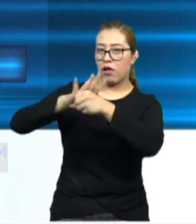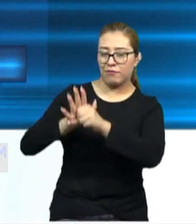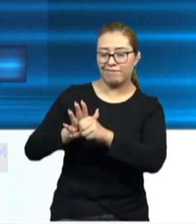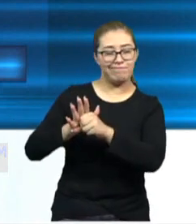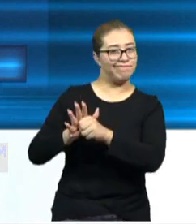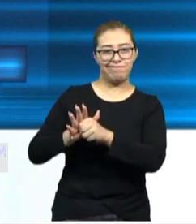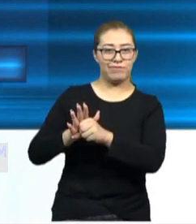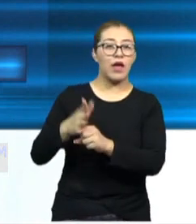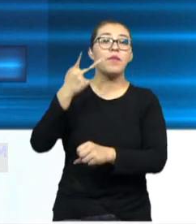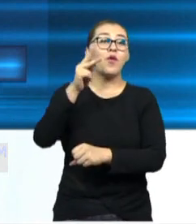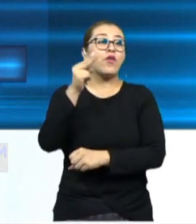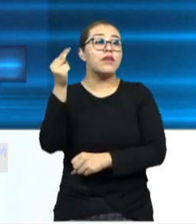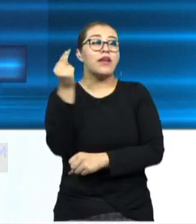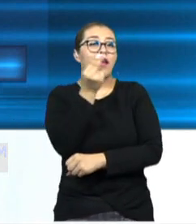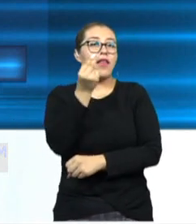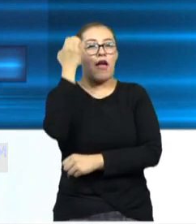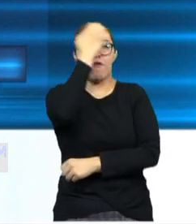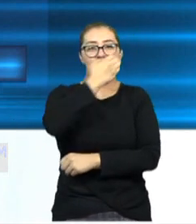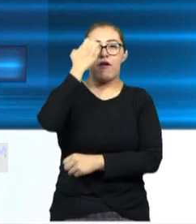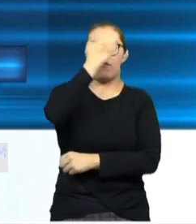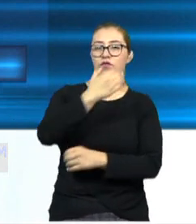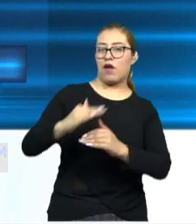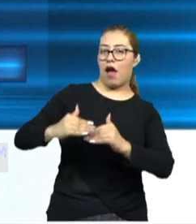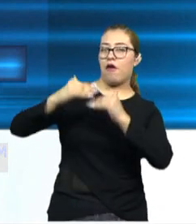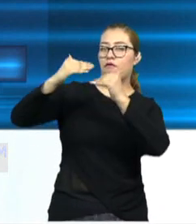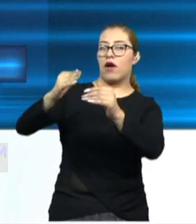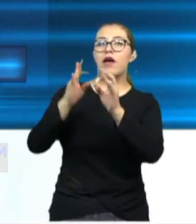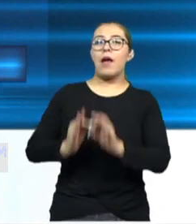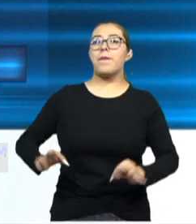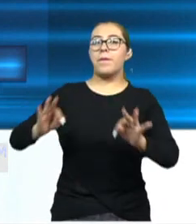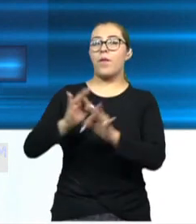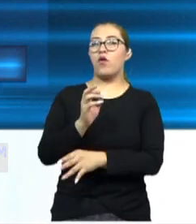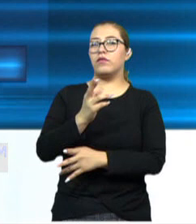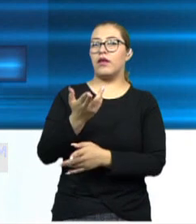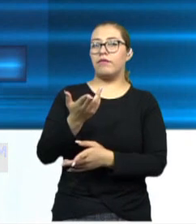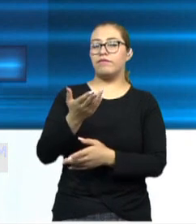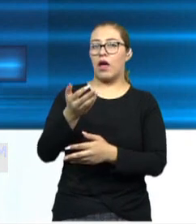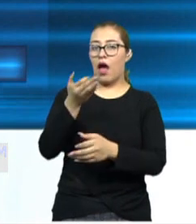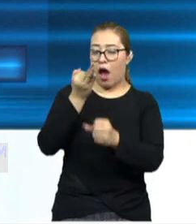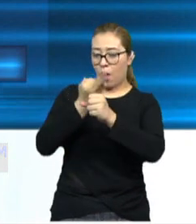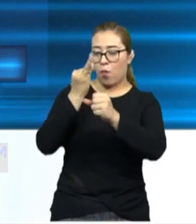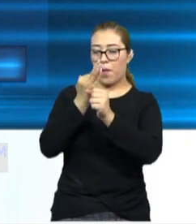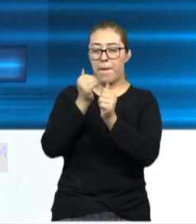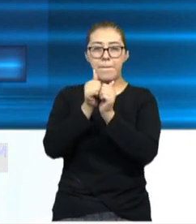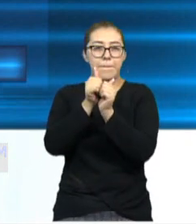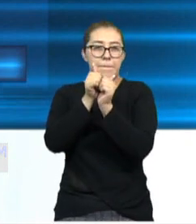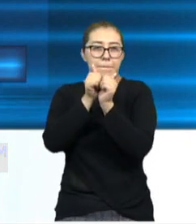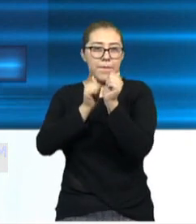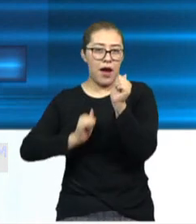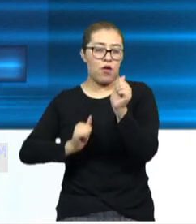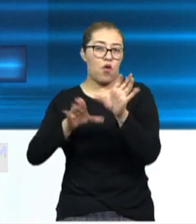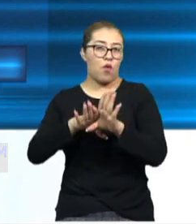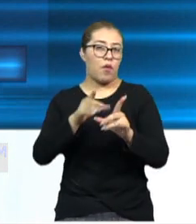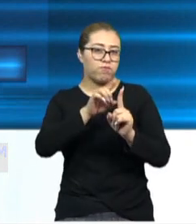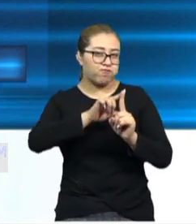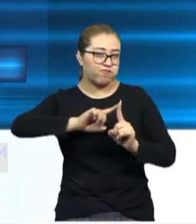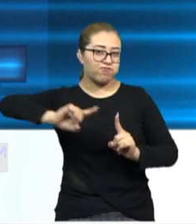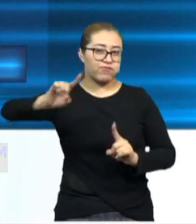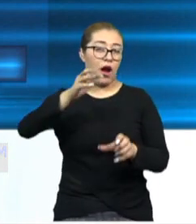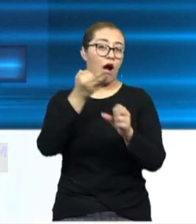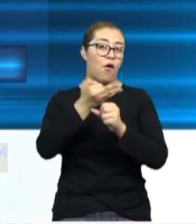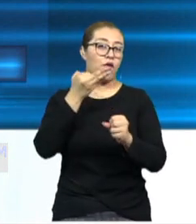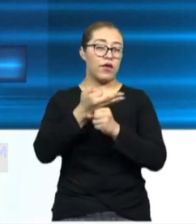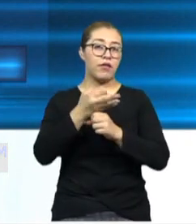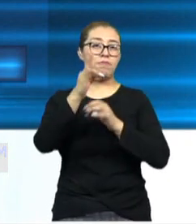evaluaciones incluso externas, pero sí es muy importante reconocer que hemos retrasado la curva epidémica, que hemos